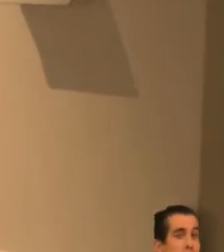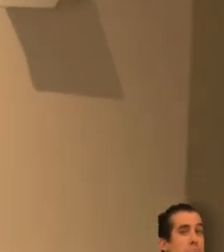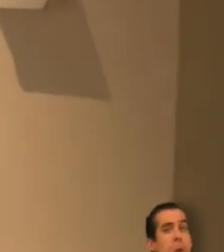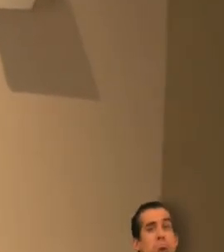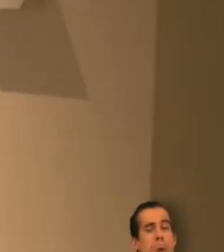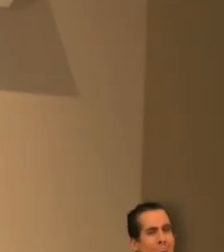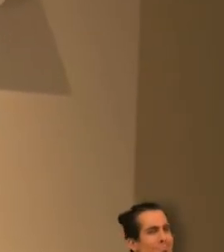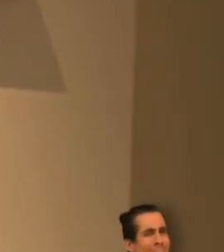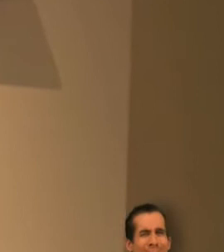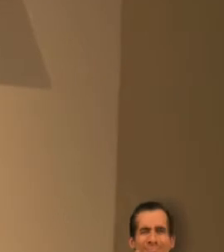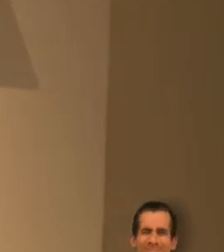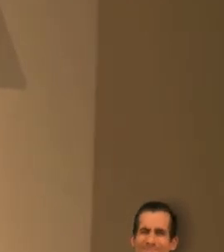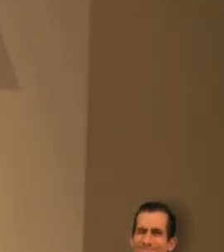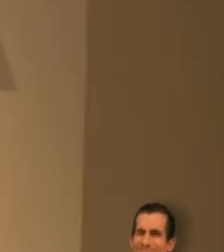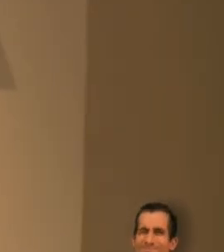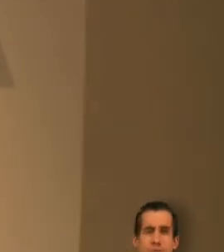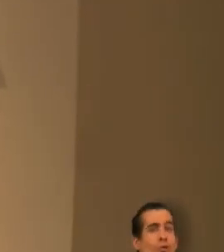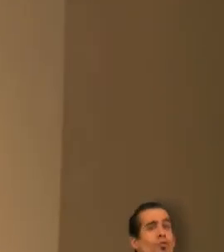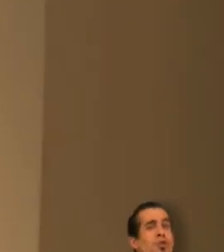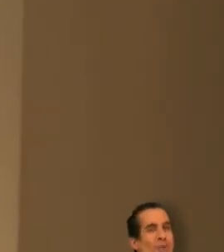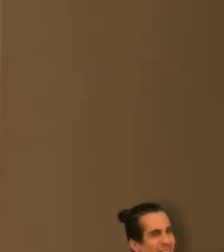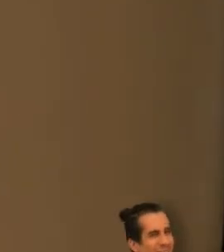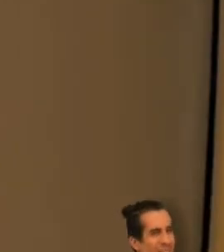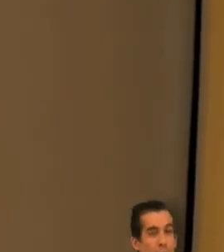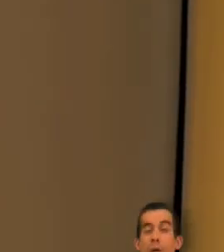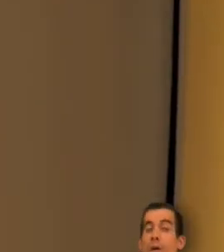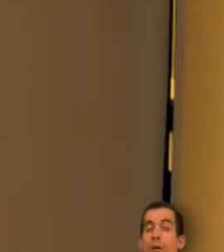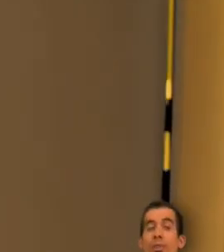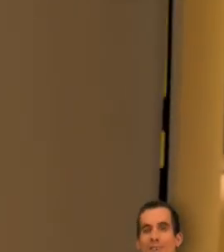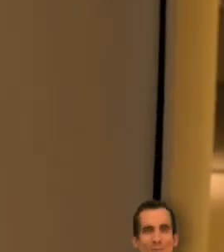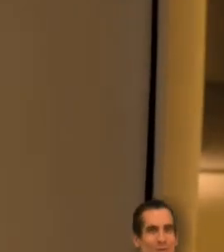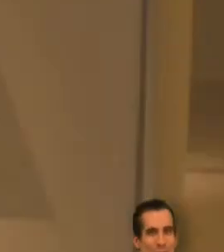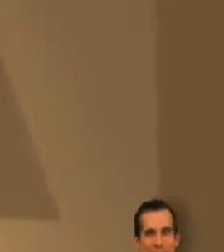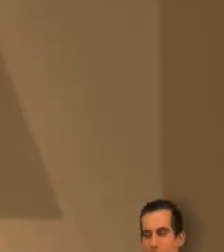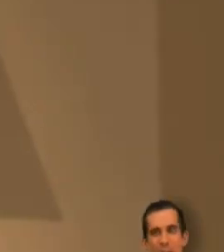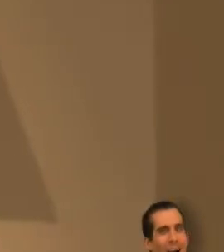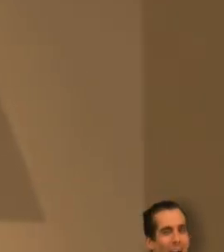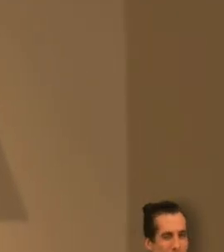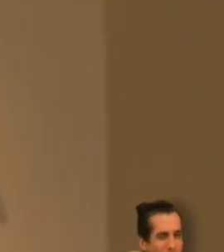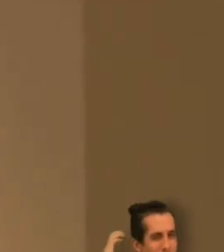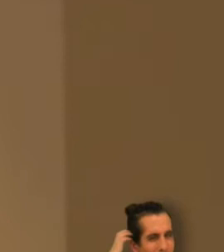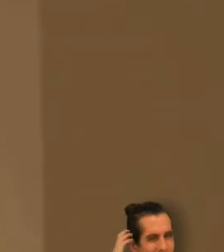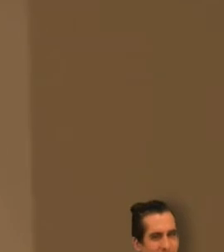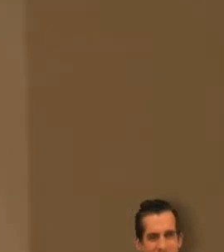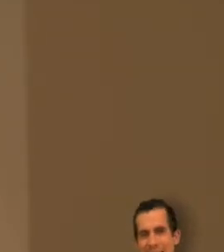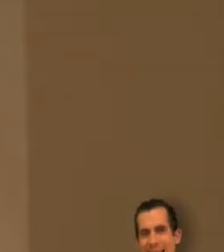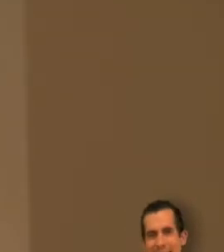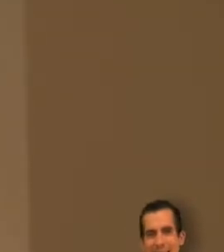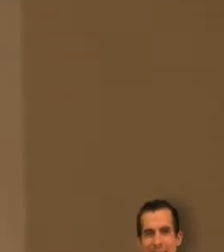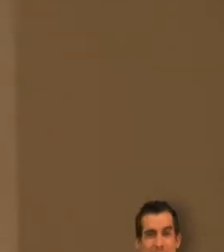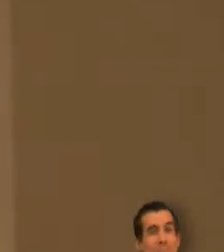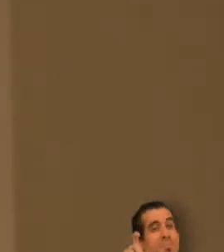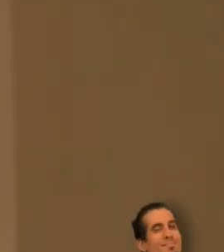obtener información de tu entorno siempre que lo desees y de una forma natural mediante la interacción con el robot PACA Personal